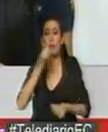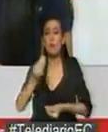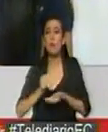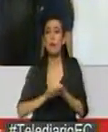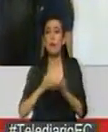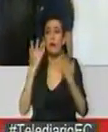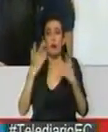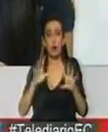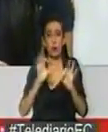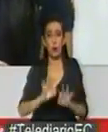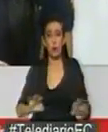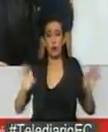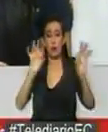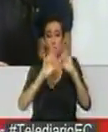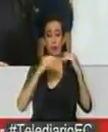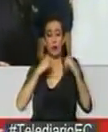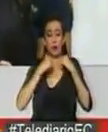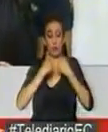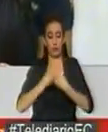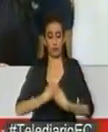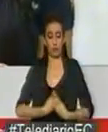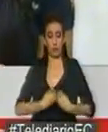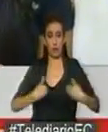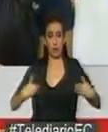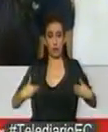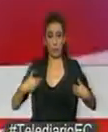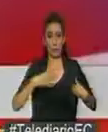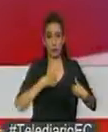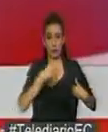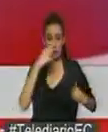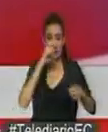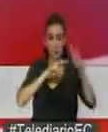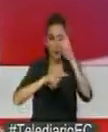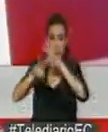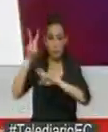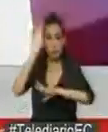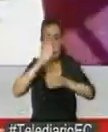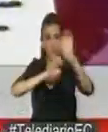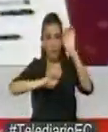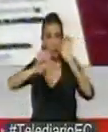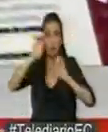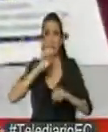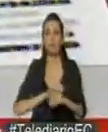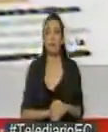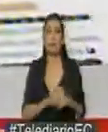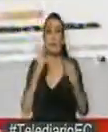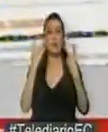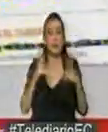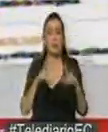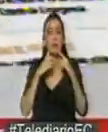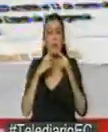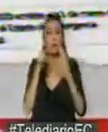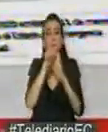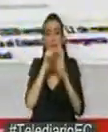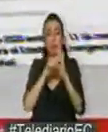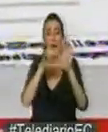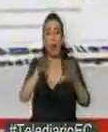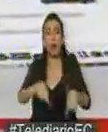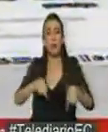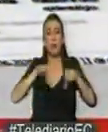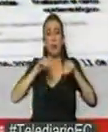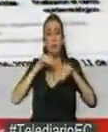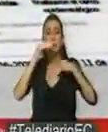sabrá con la autopsia que obviamente habrá que esperar los resultados. En el comunicado además se recuerdan las medidas adoptadas por el gobierno,